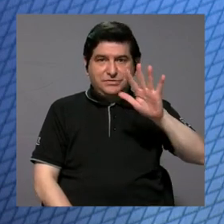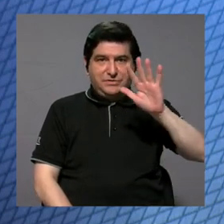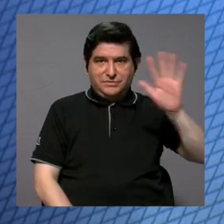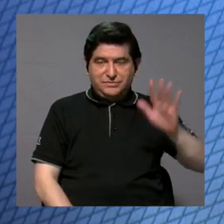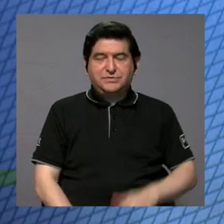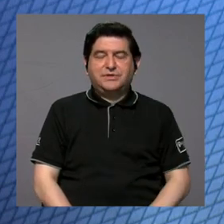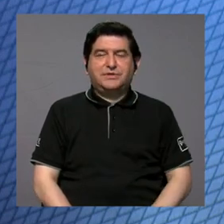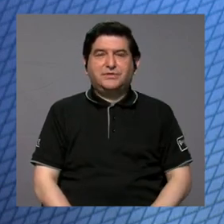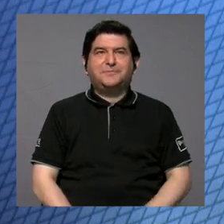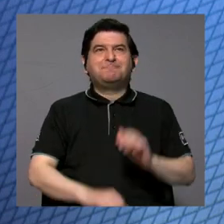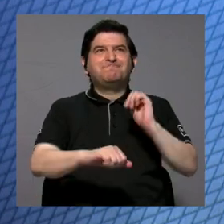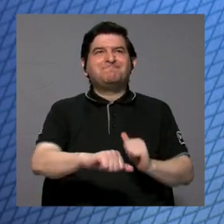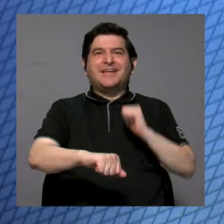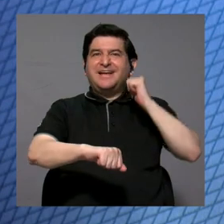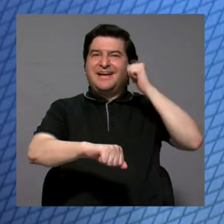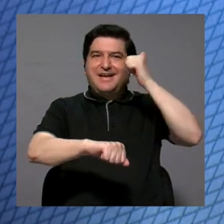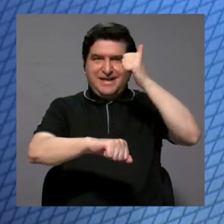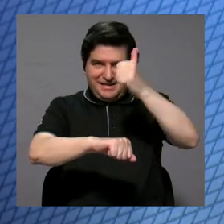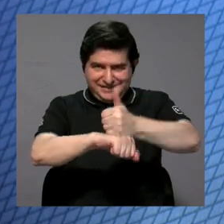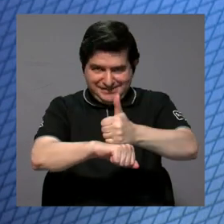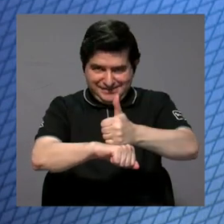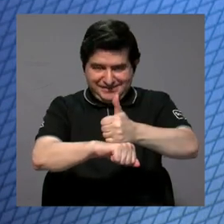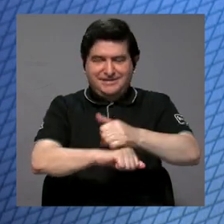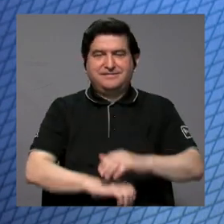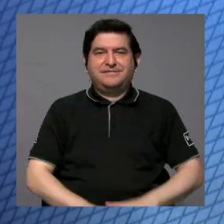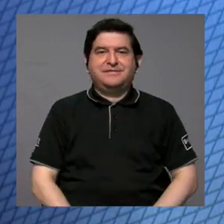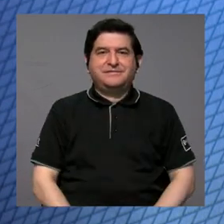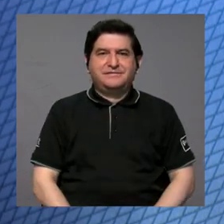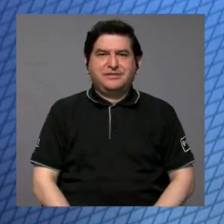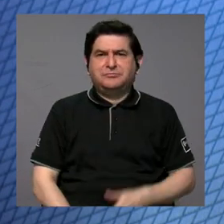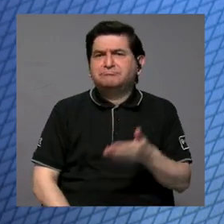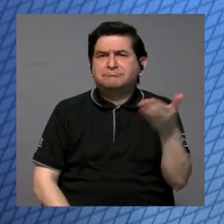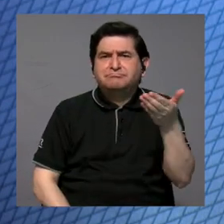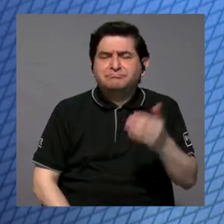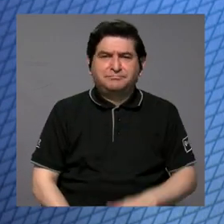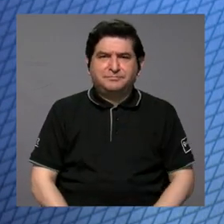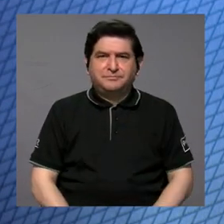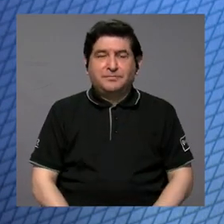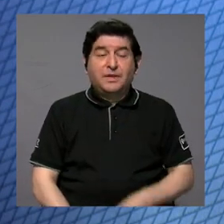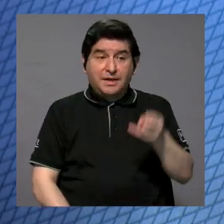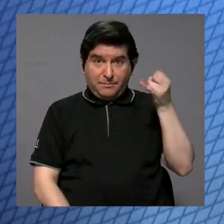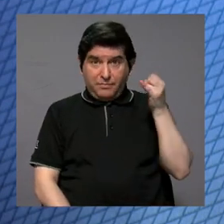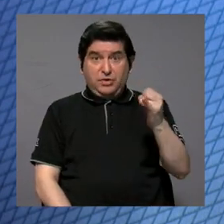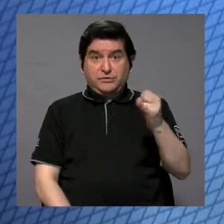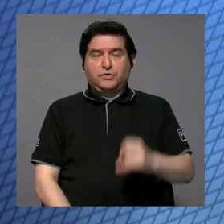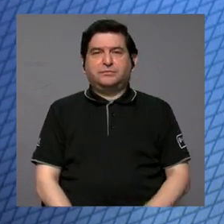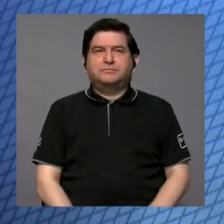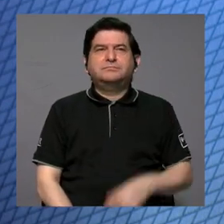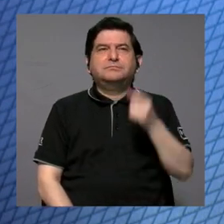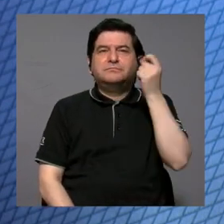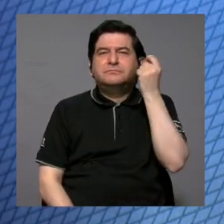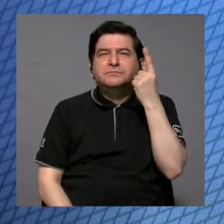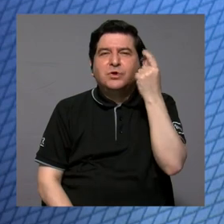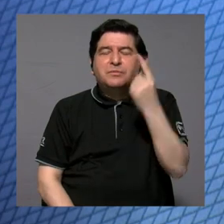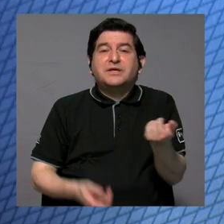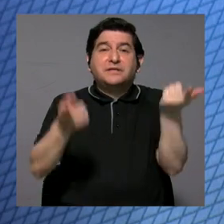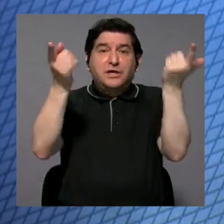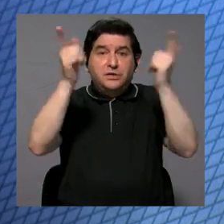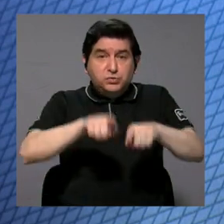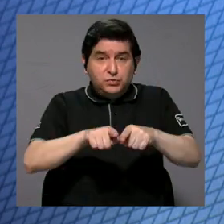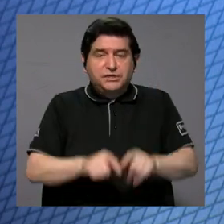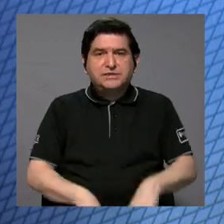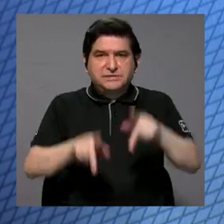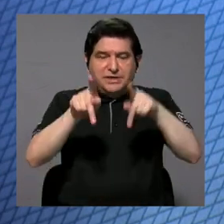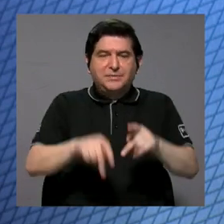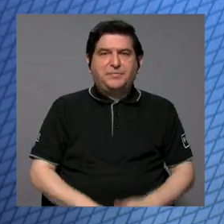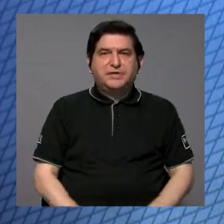digamos, explica qué es, vamos, no nos explica qué es, conforma, ¿verdad?, lo que es violación y se entiende que es, ¿verdad?, lo que ocurre cuando alguien